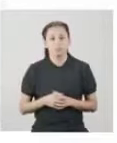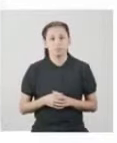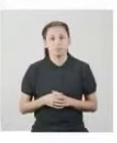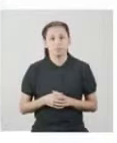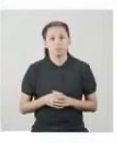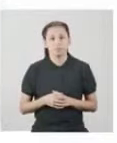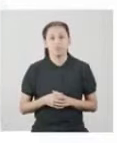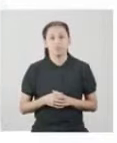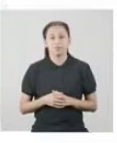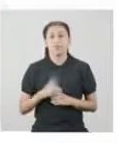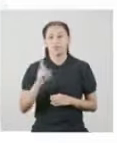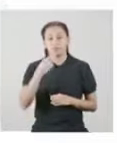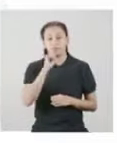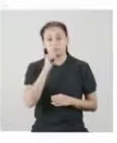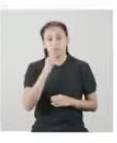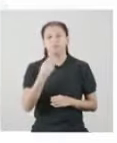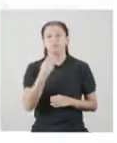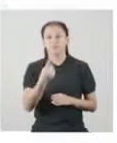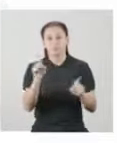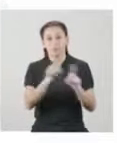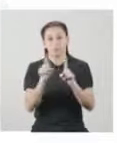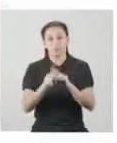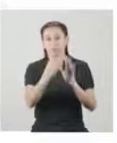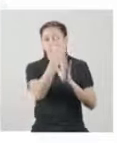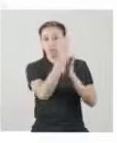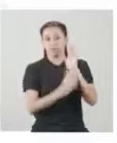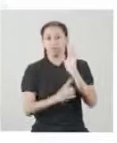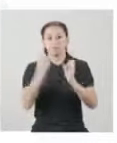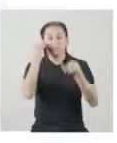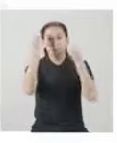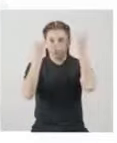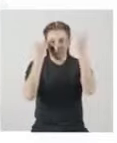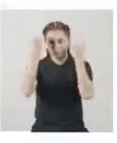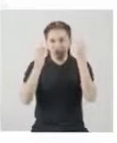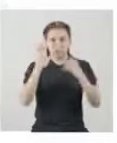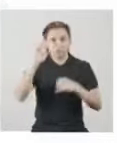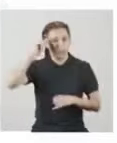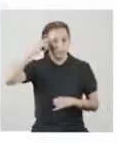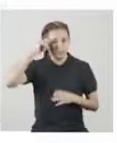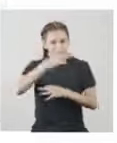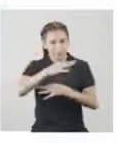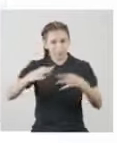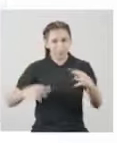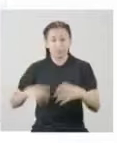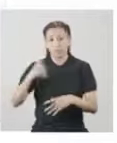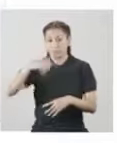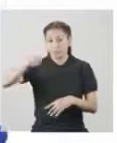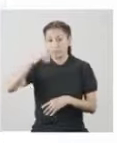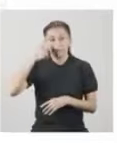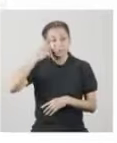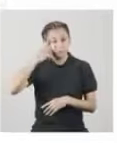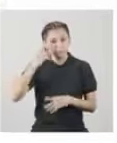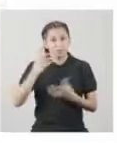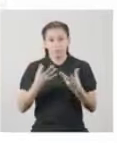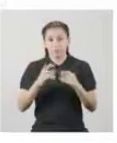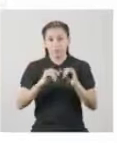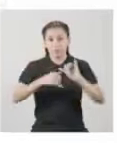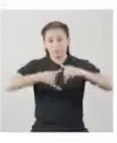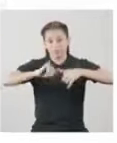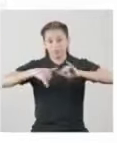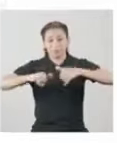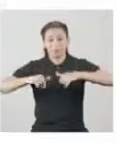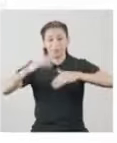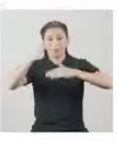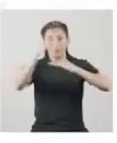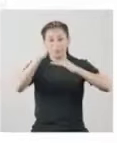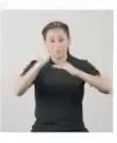Bien, las chicas nos mandan también una lista de las hipótesis de las ingenieras Ellas creen que el rango de